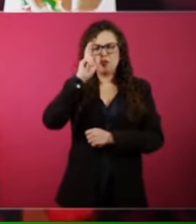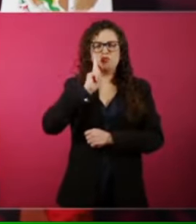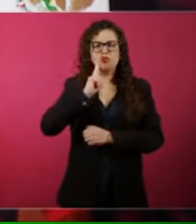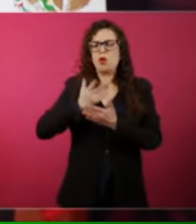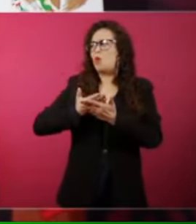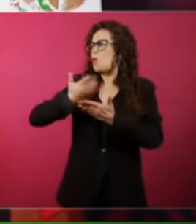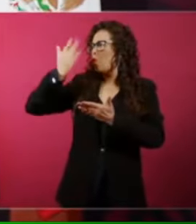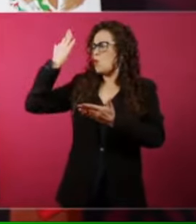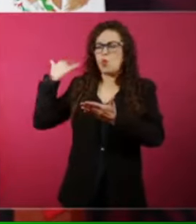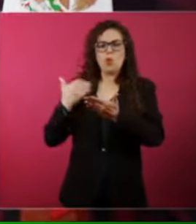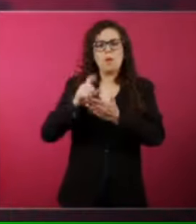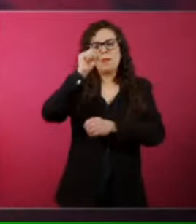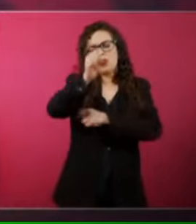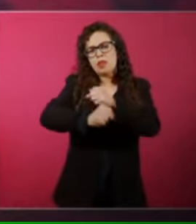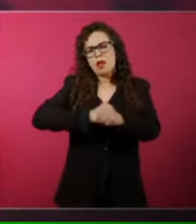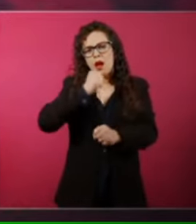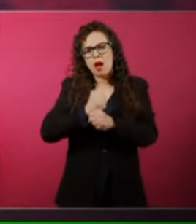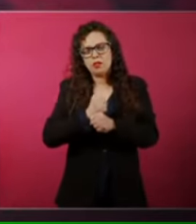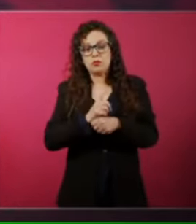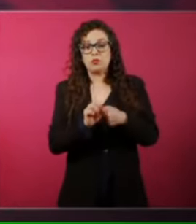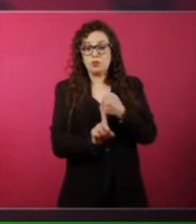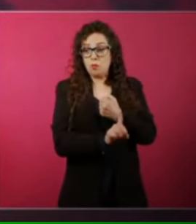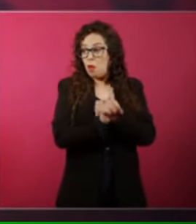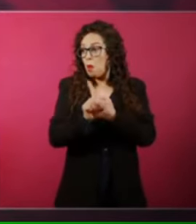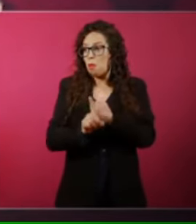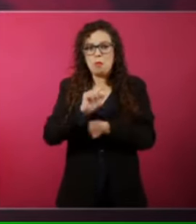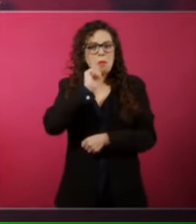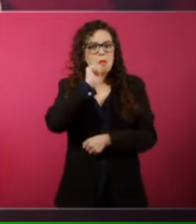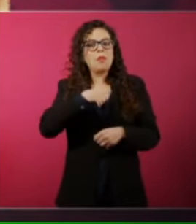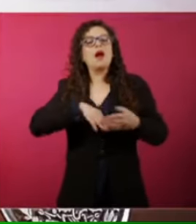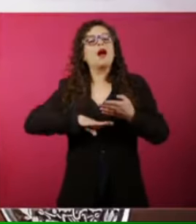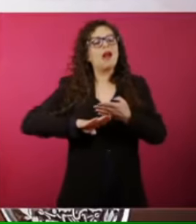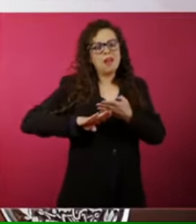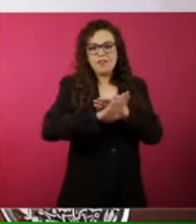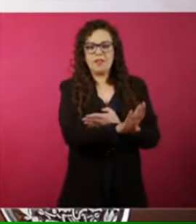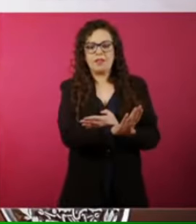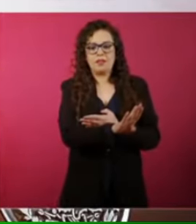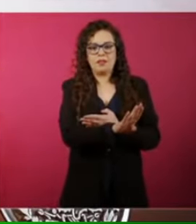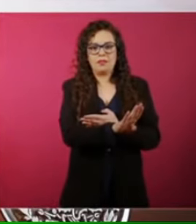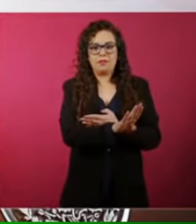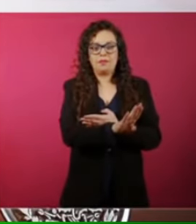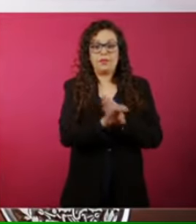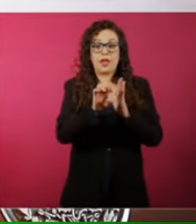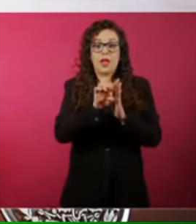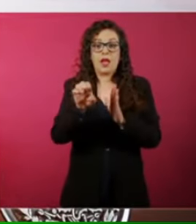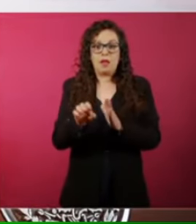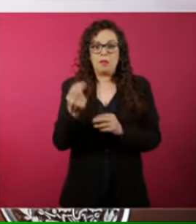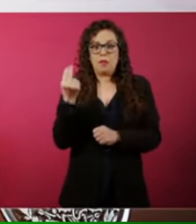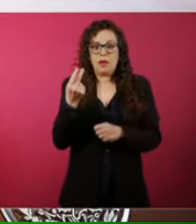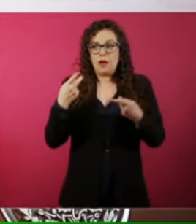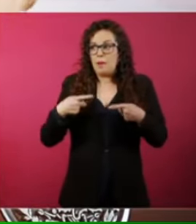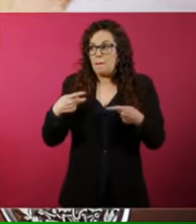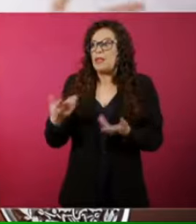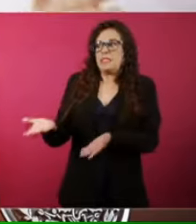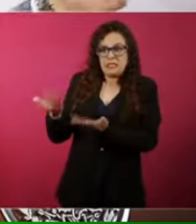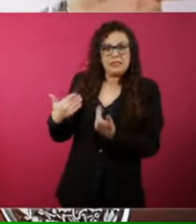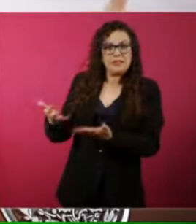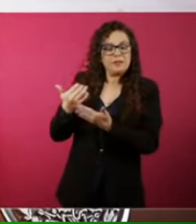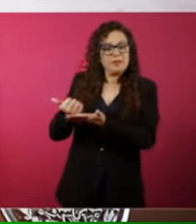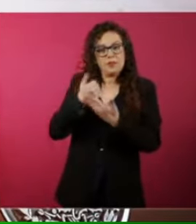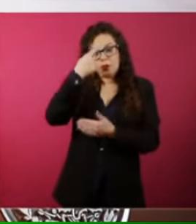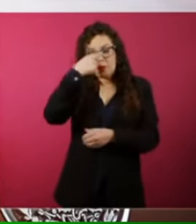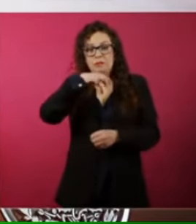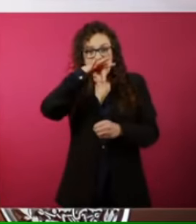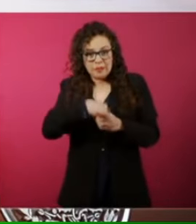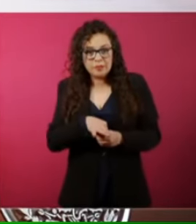y se evitan muchísimos problemas por ejemplo la tentación del acarreo ¿sí? en una elección